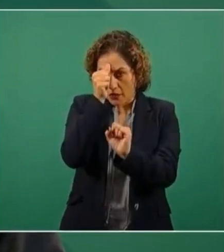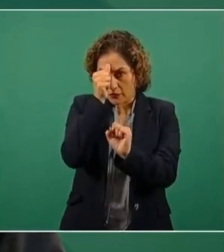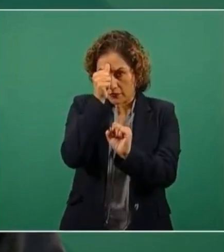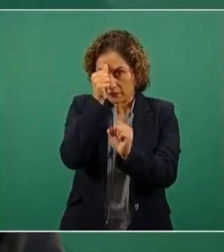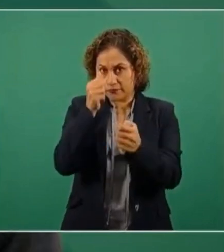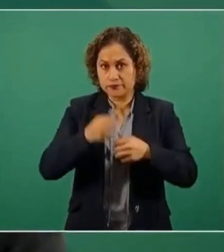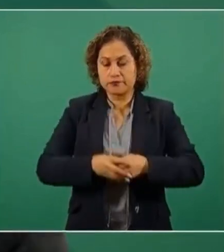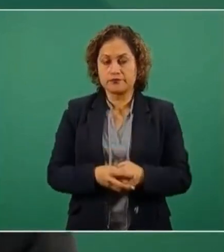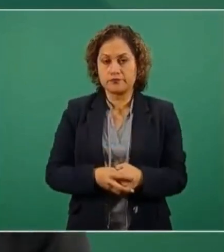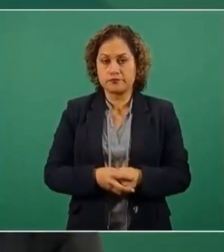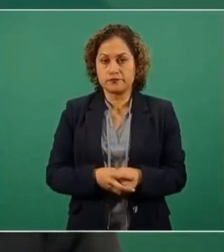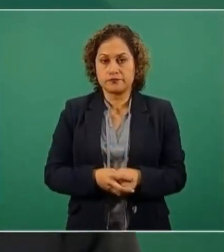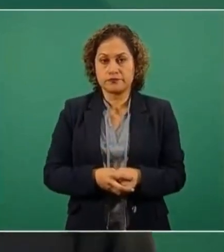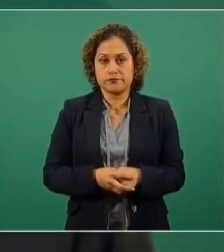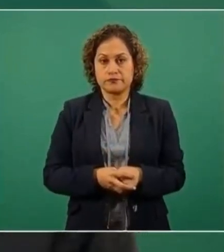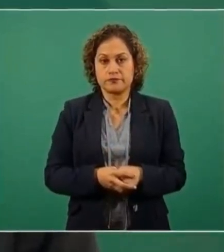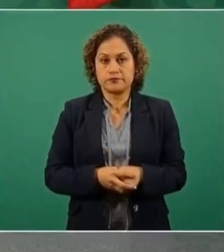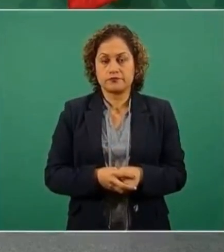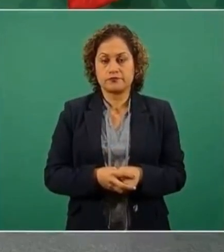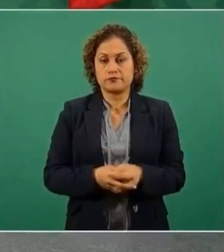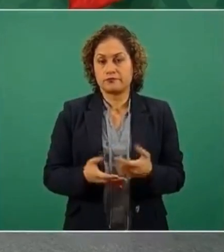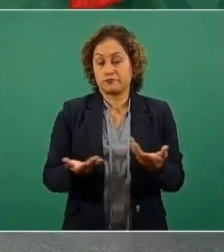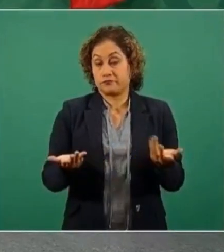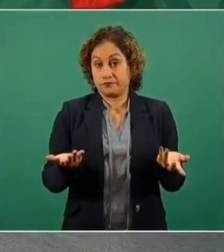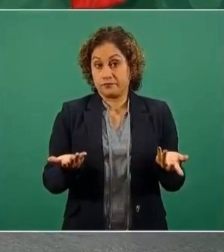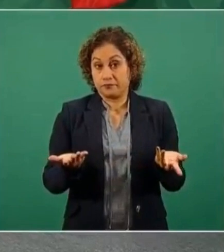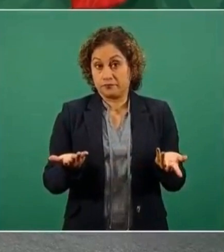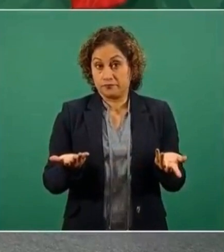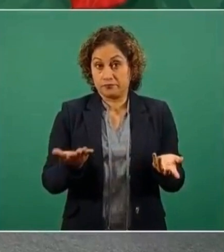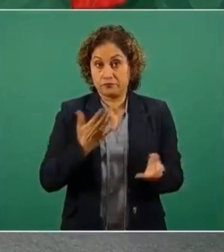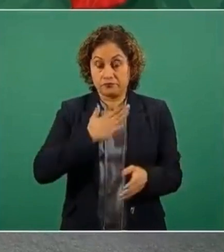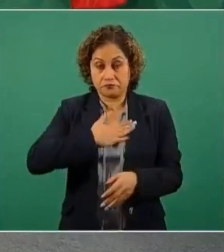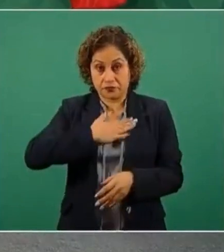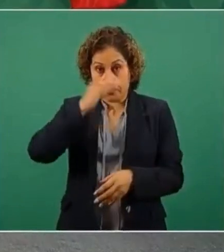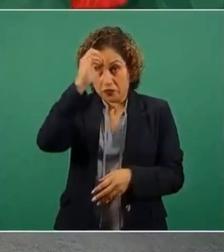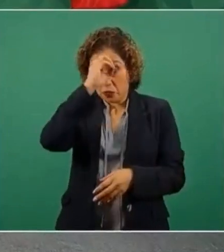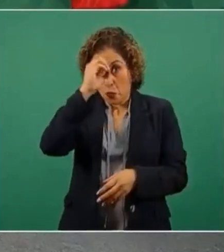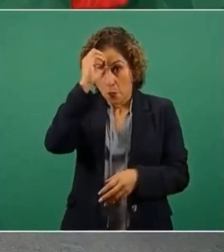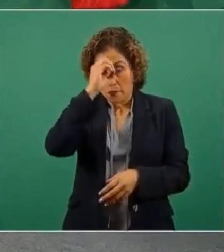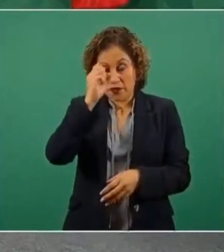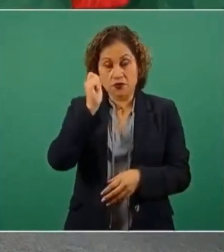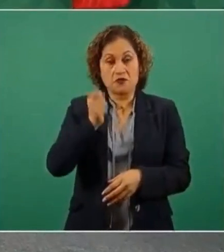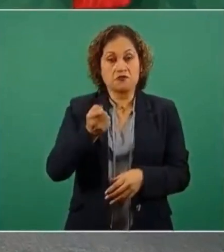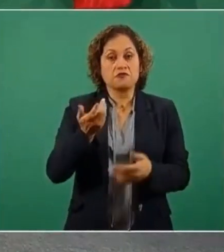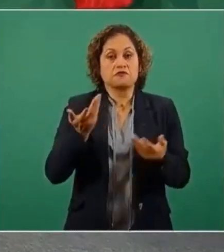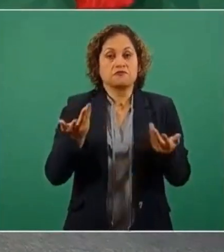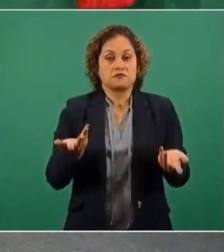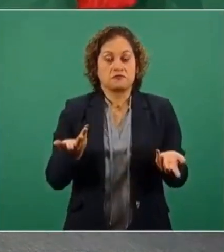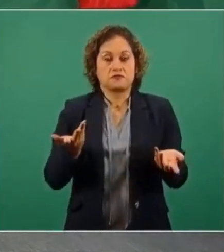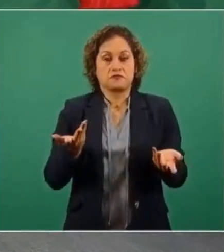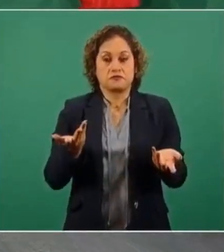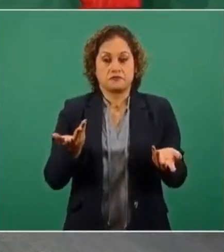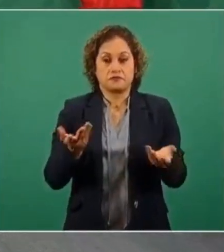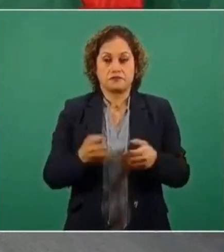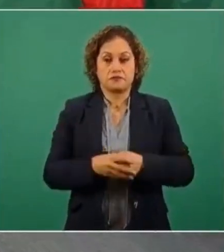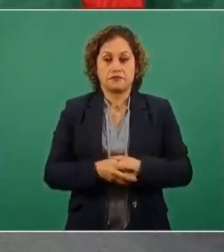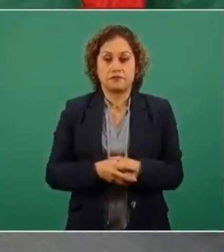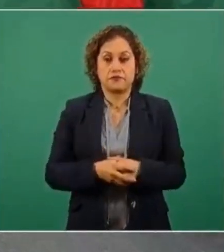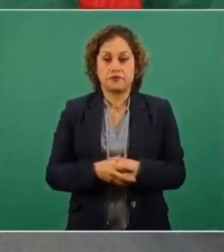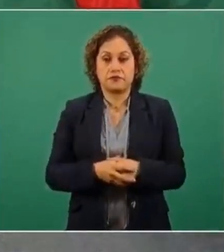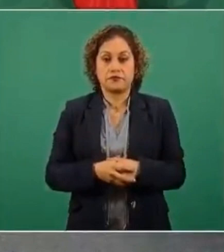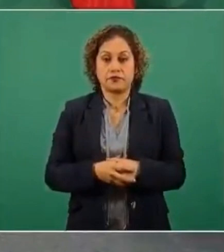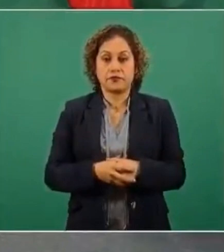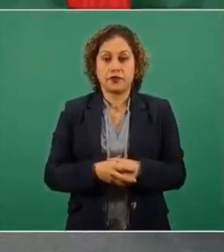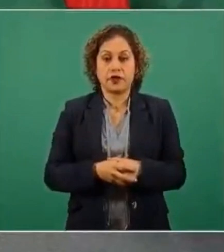Y yo creo que los funcionarios de gobiernos